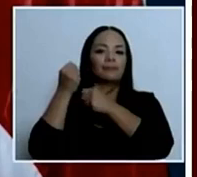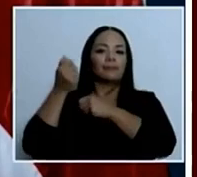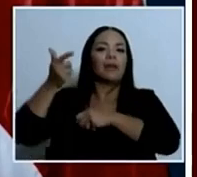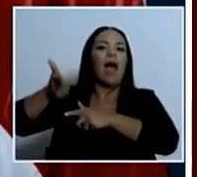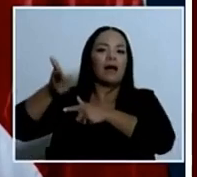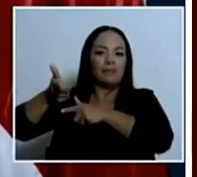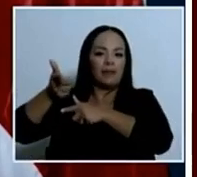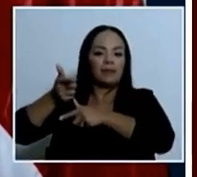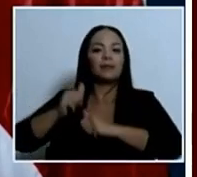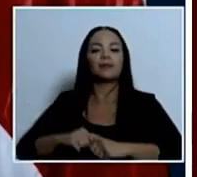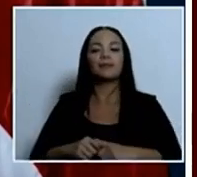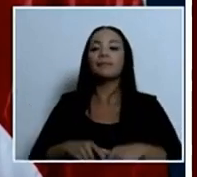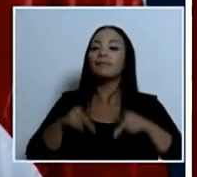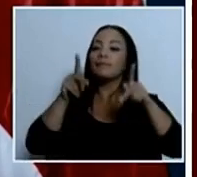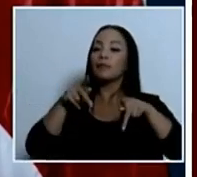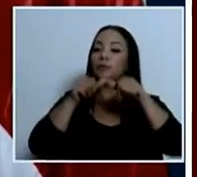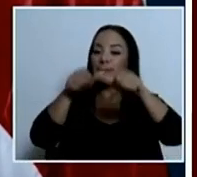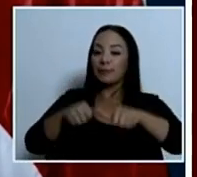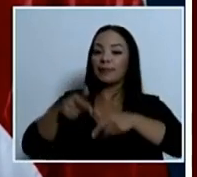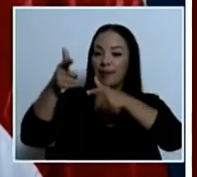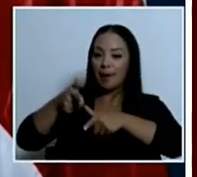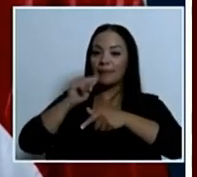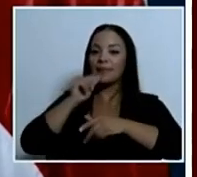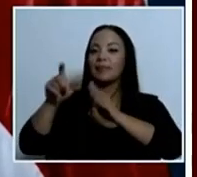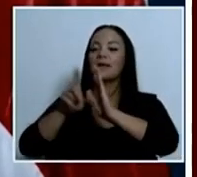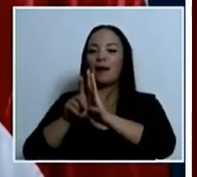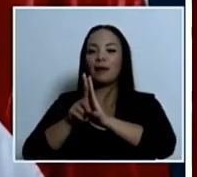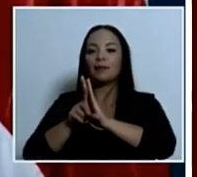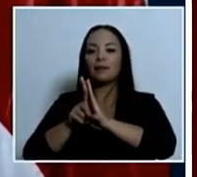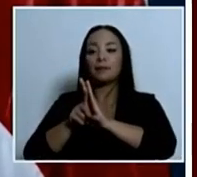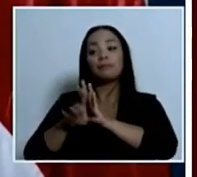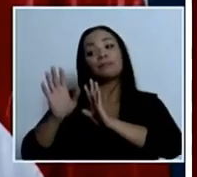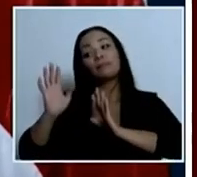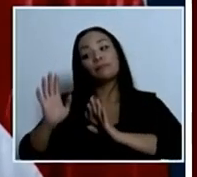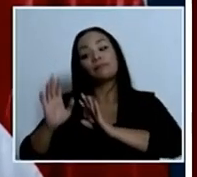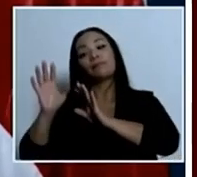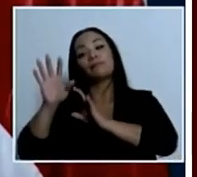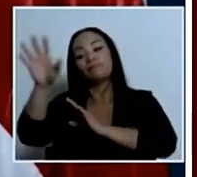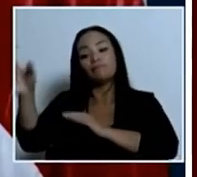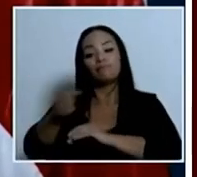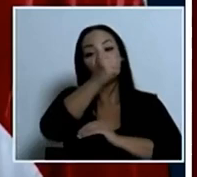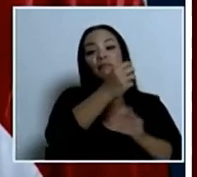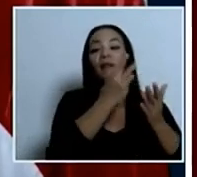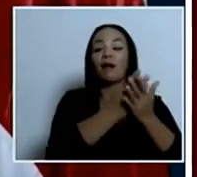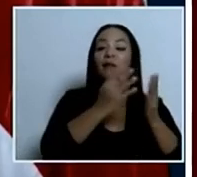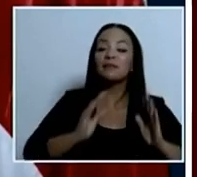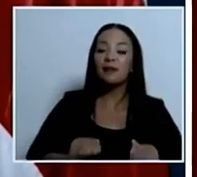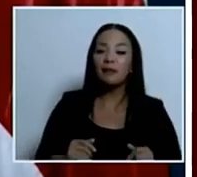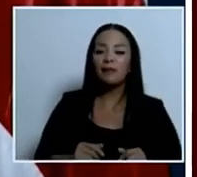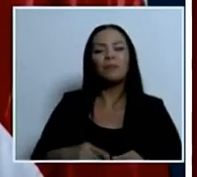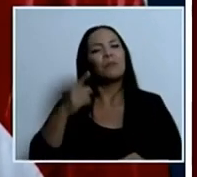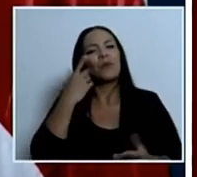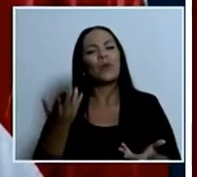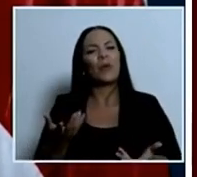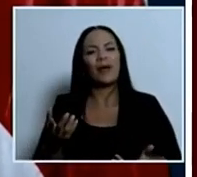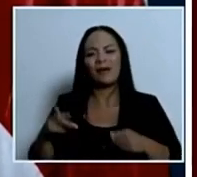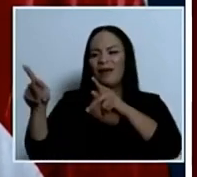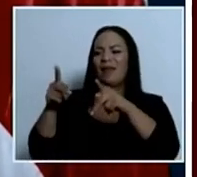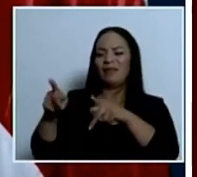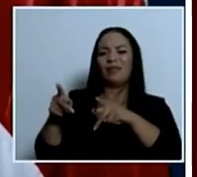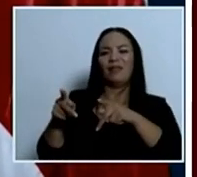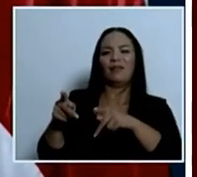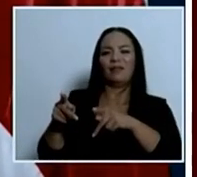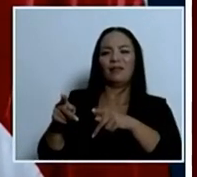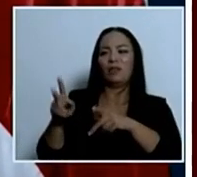los que las mantengan meterlos a la cárcel pero si usted le dio comisa dos mil armas a gente y solo diecisiete